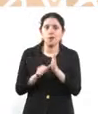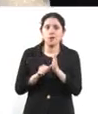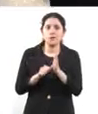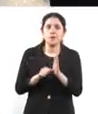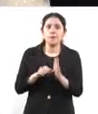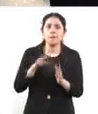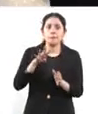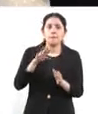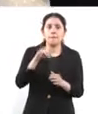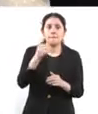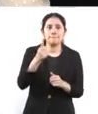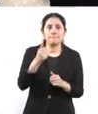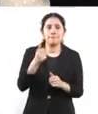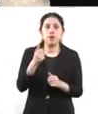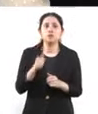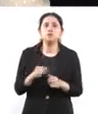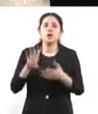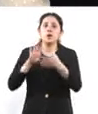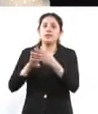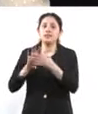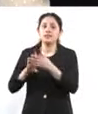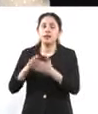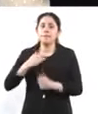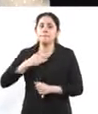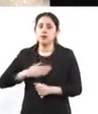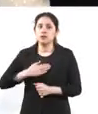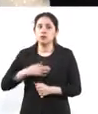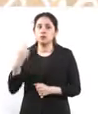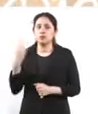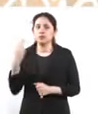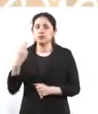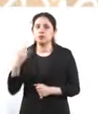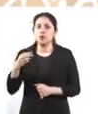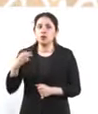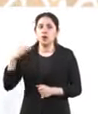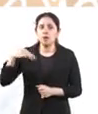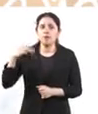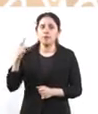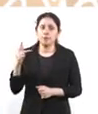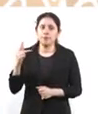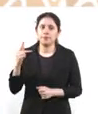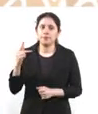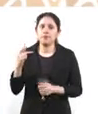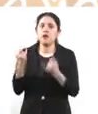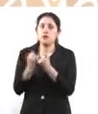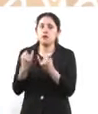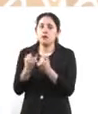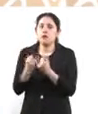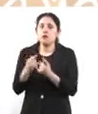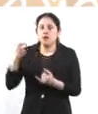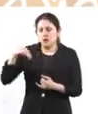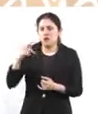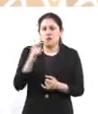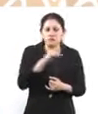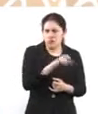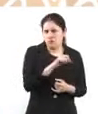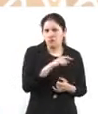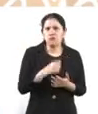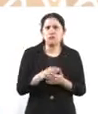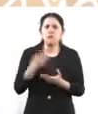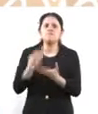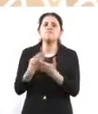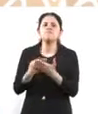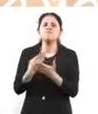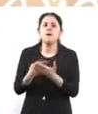prisión preventiva justificada, pues tiene que justificarlo el Ministerio Público. También la oficiosa debe justificarlo el Ministerio Público con pruebas en su